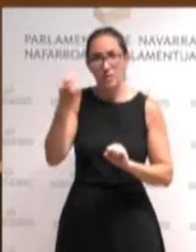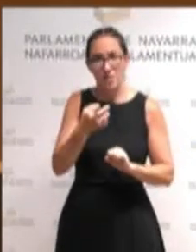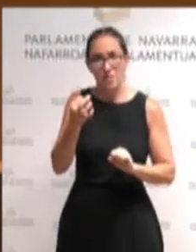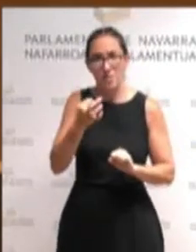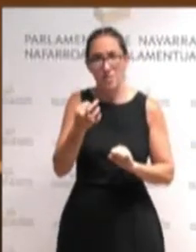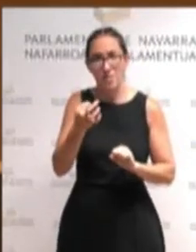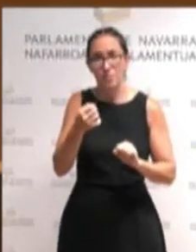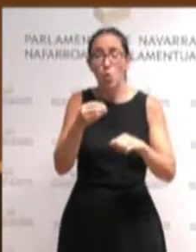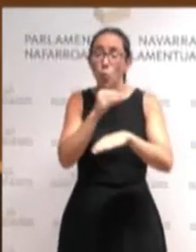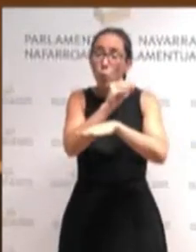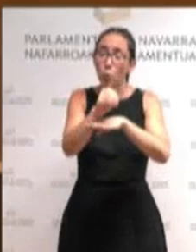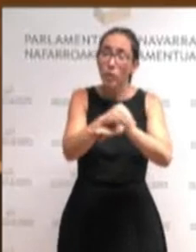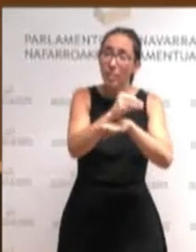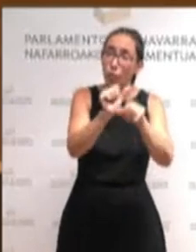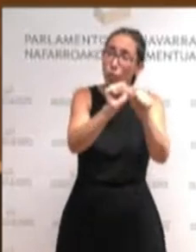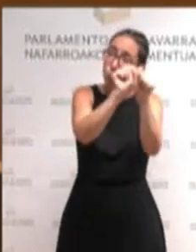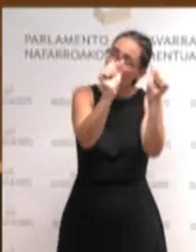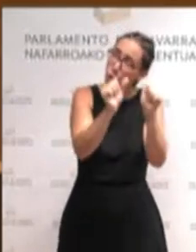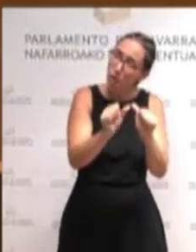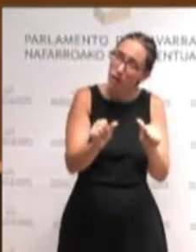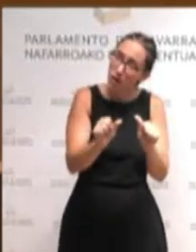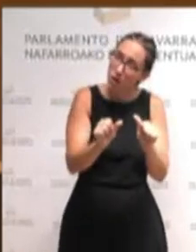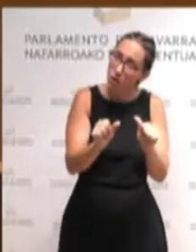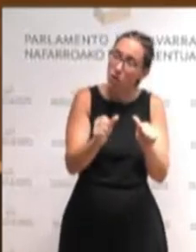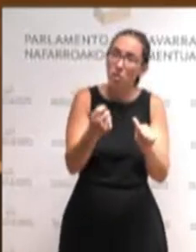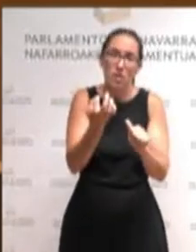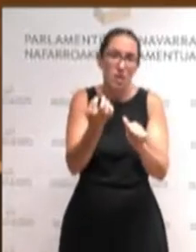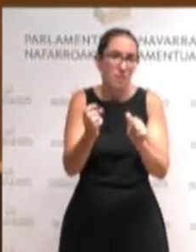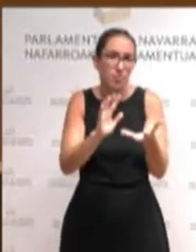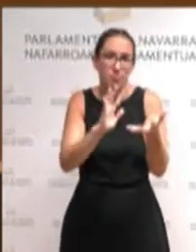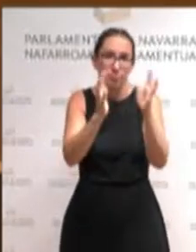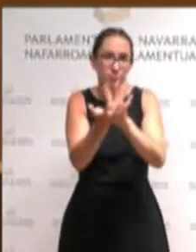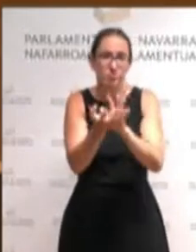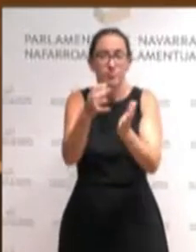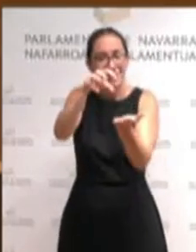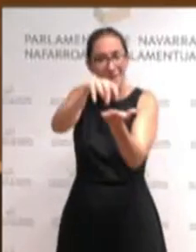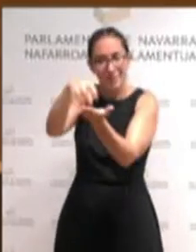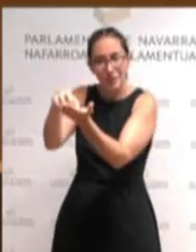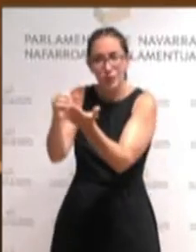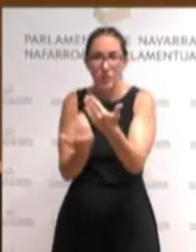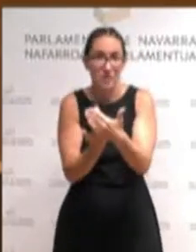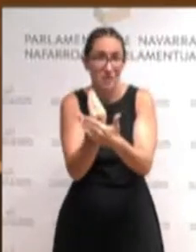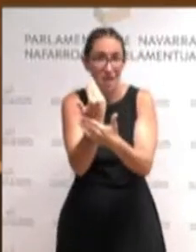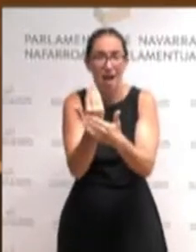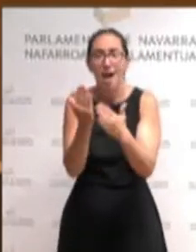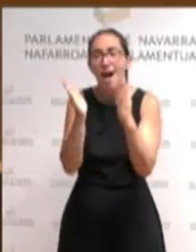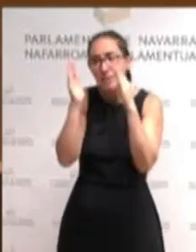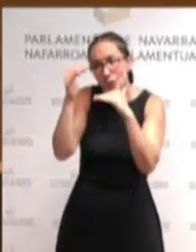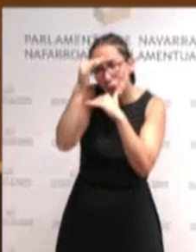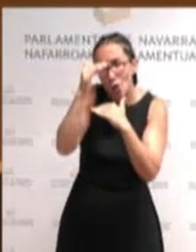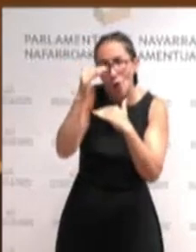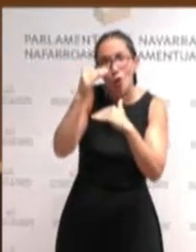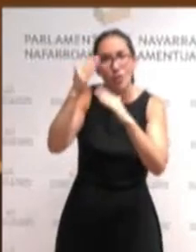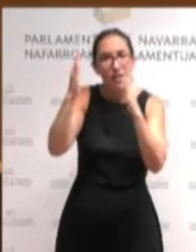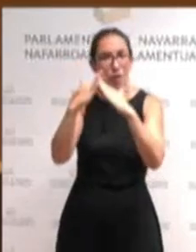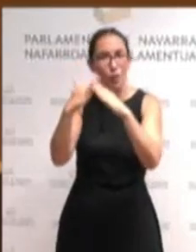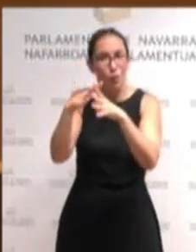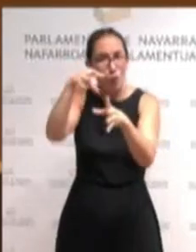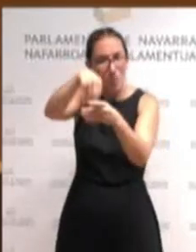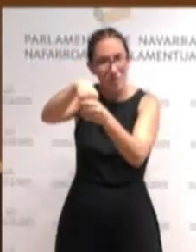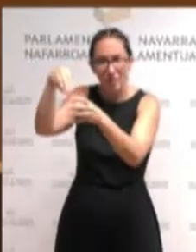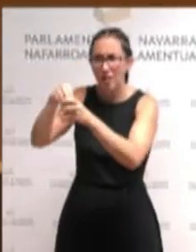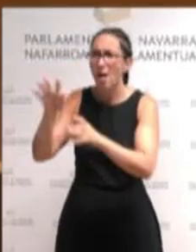extensión de los servicios de centros de día y servicio de atención domiciliaria a todo el territorio navarro y por supuesto